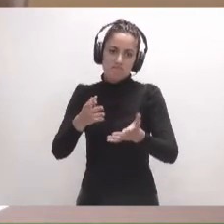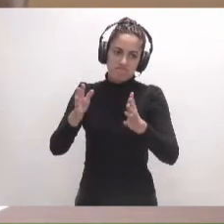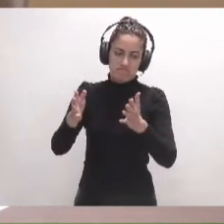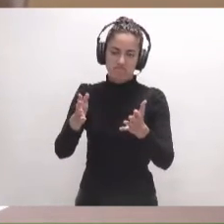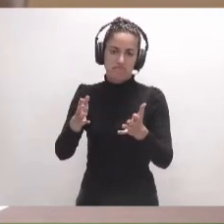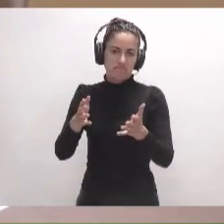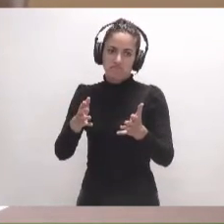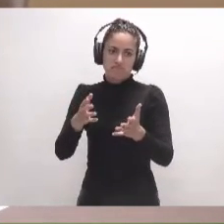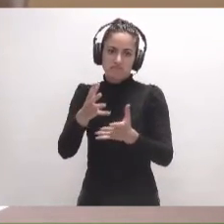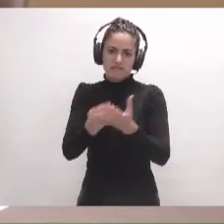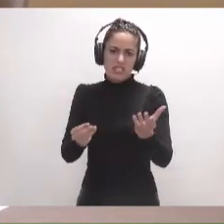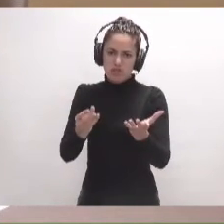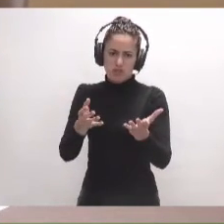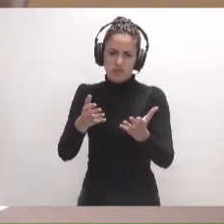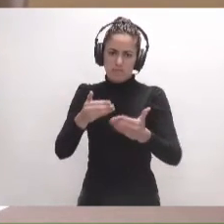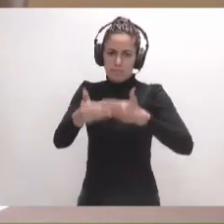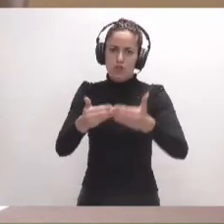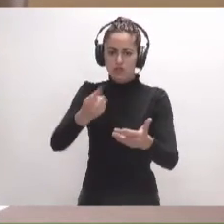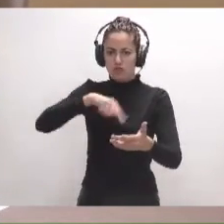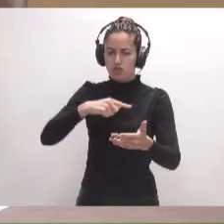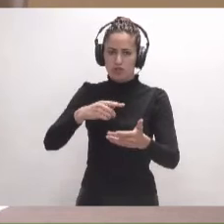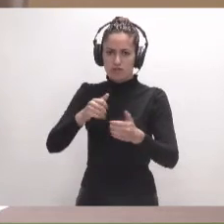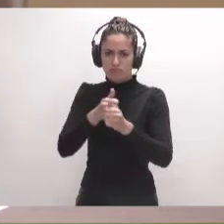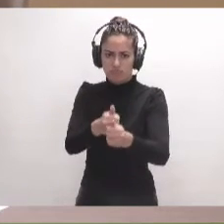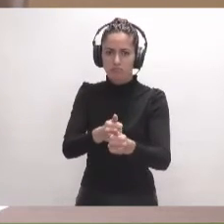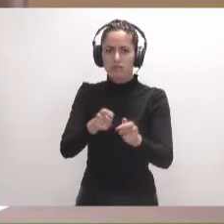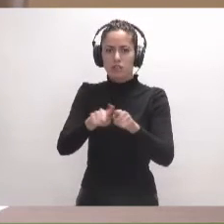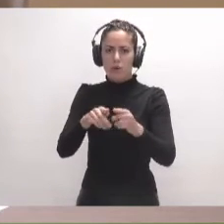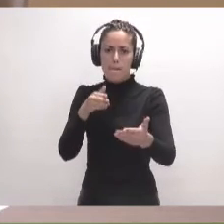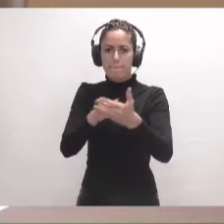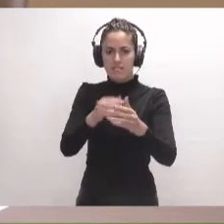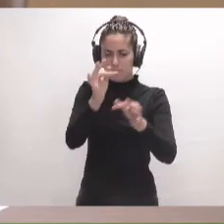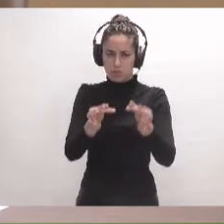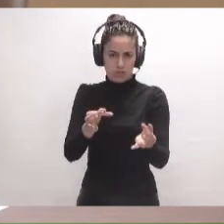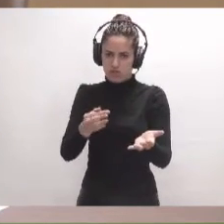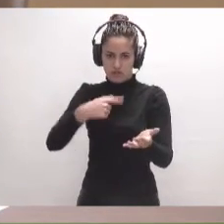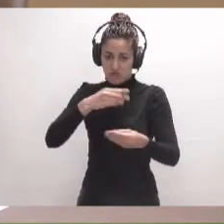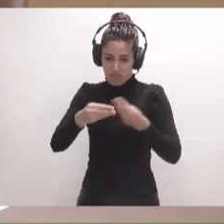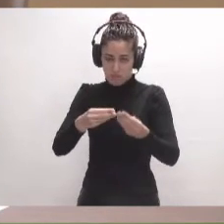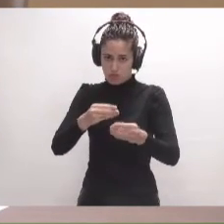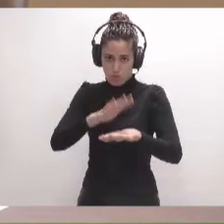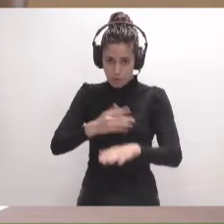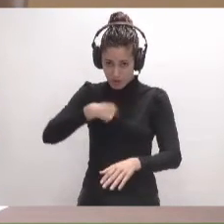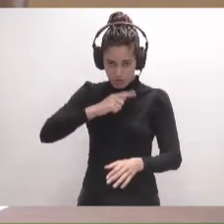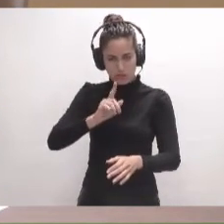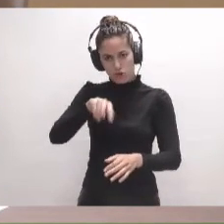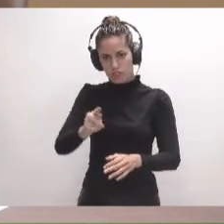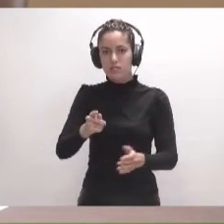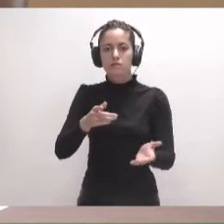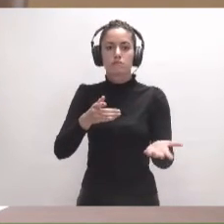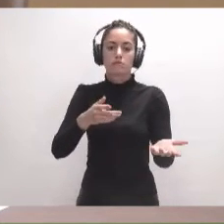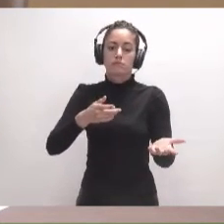el proceso que estamos siguiendo lleva a parálisis del presupuesto. Mire, lo que